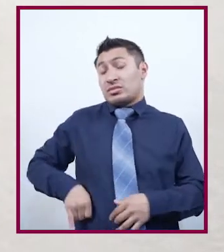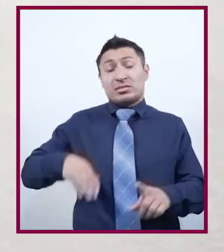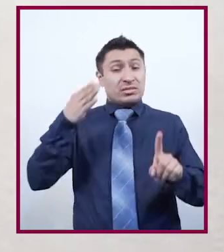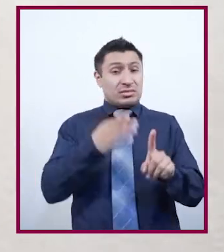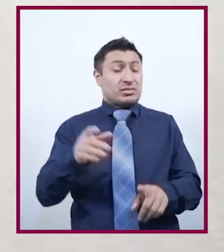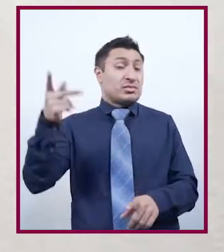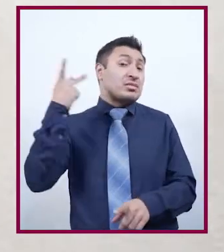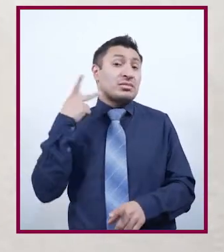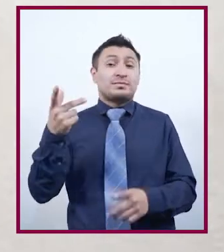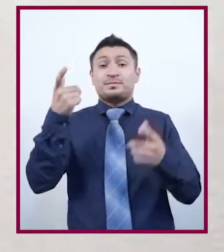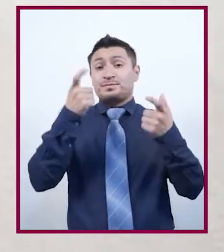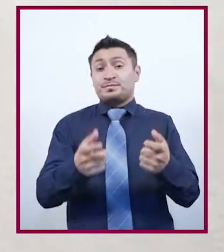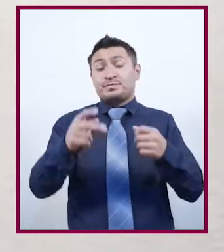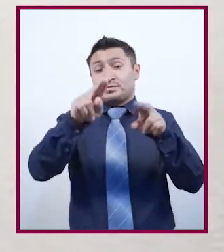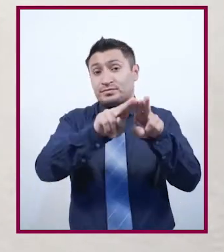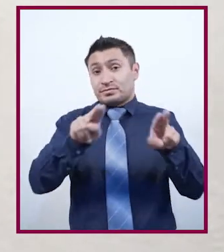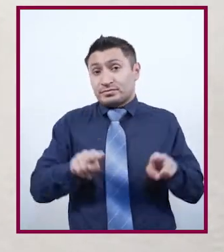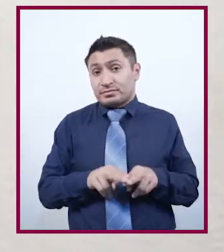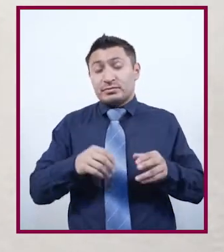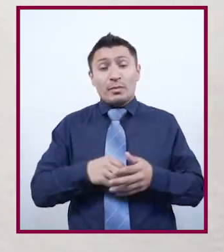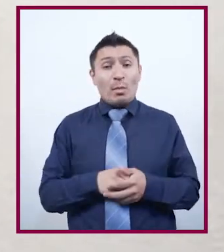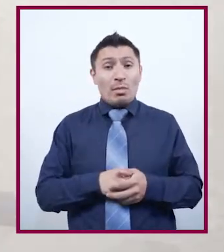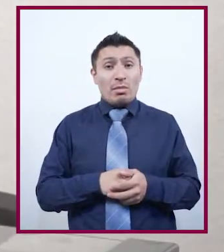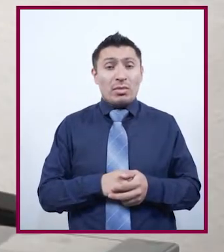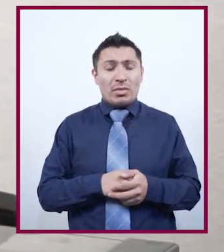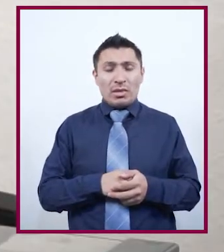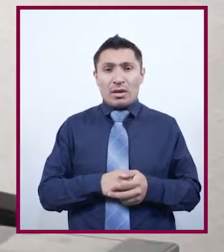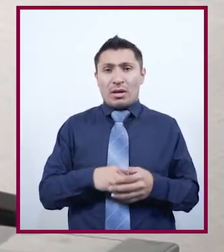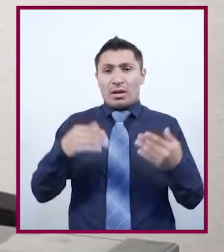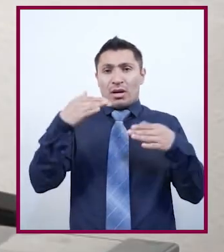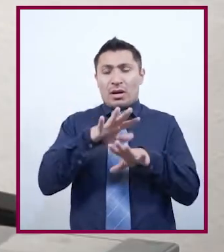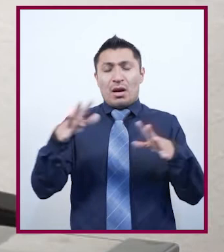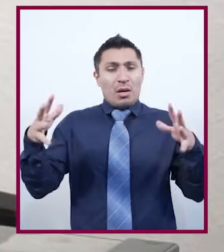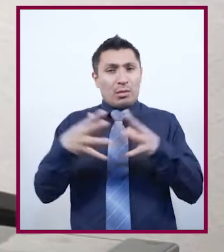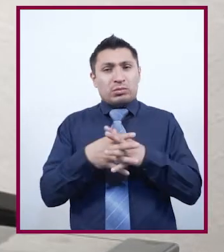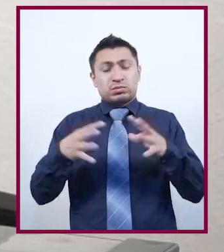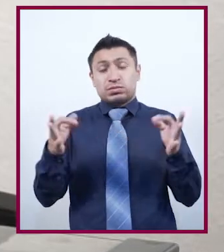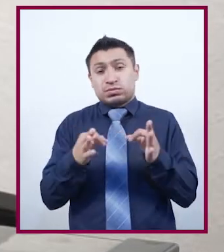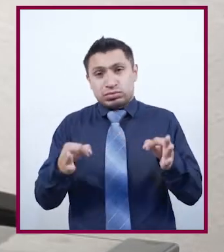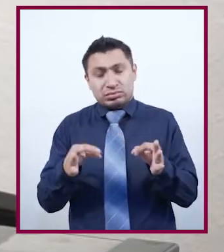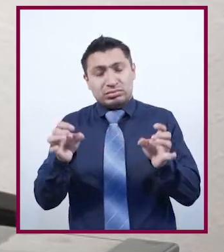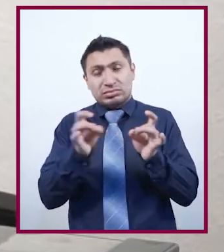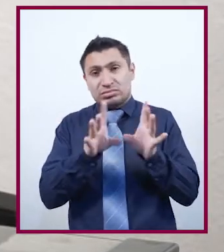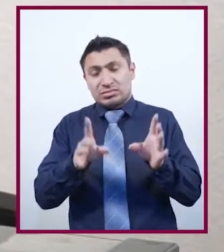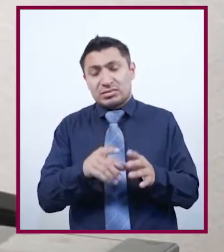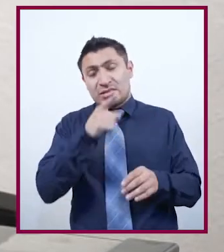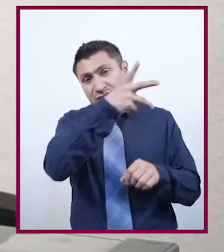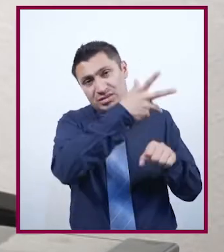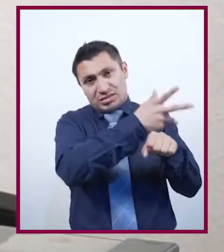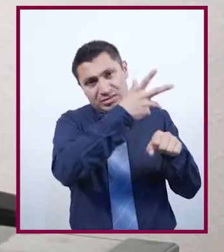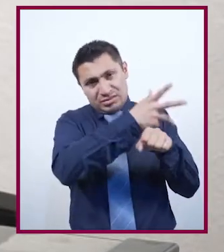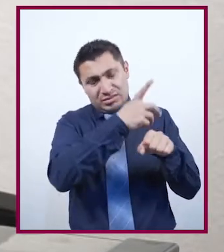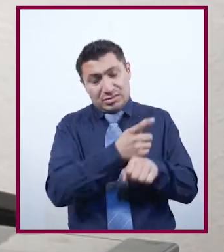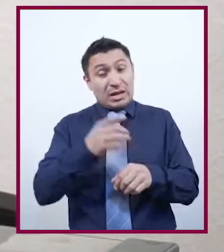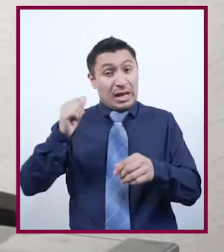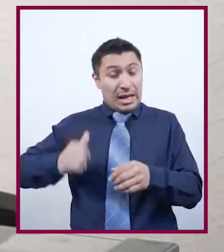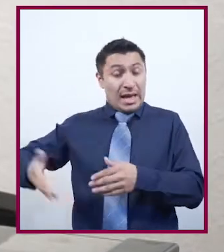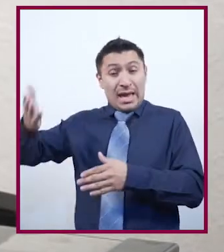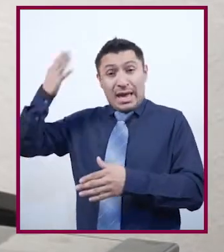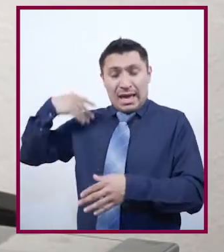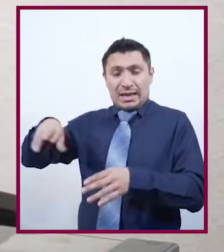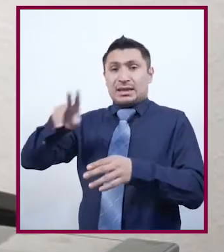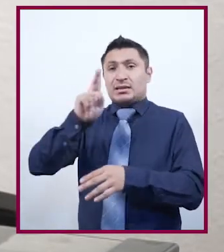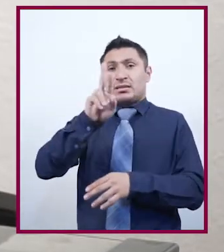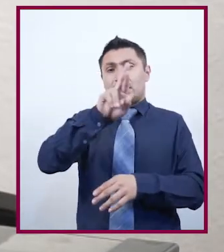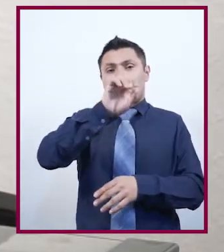los intereses políticos y económicos de la nación. En el marco de la Guerra Fría, entre las potencias de Estados Unidos y la